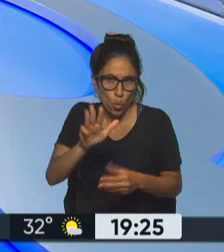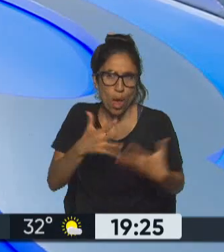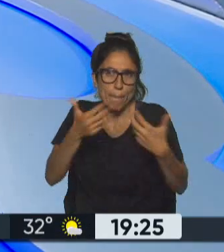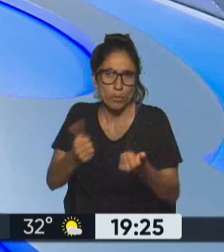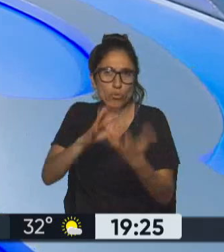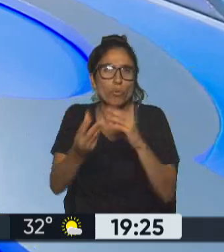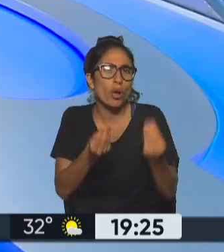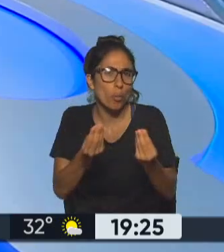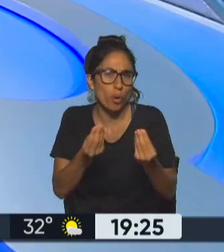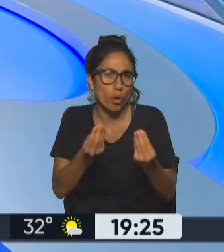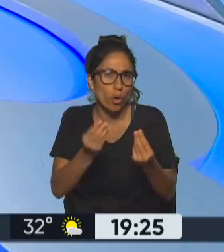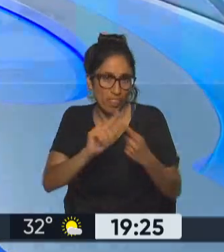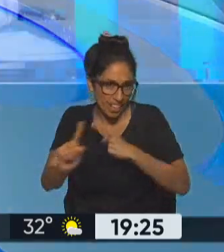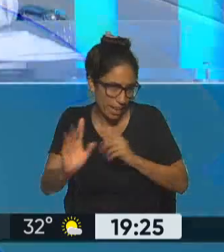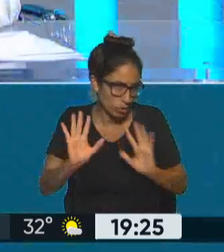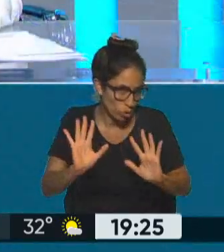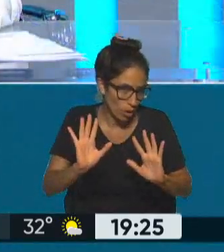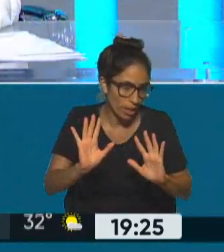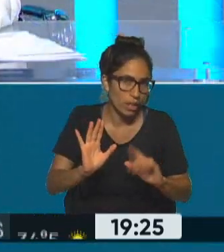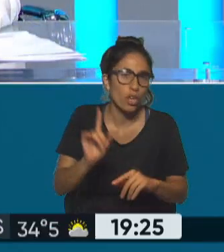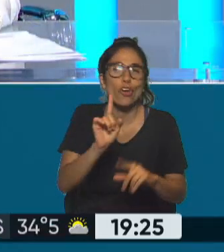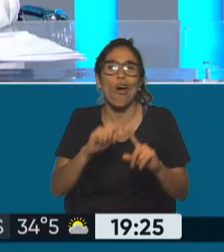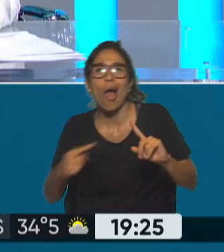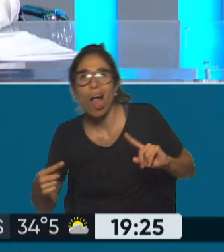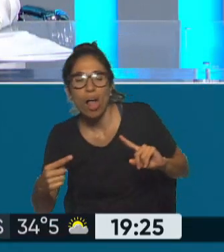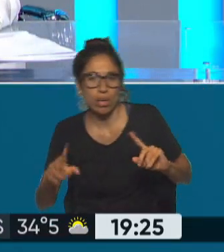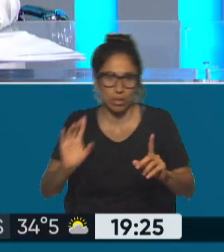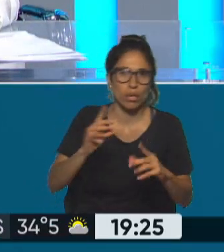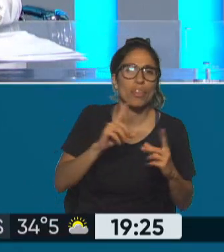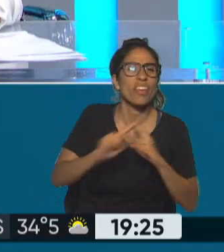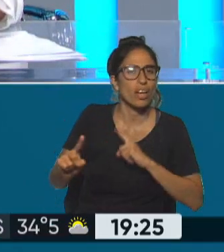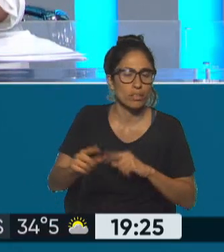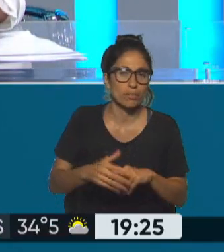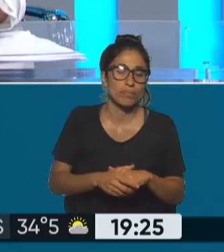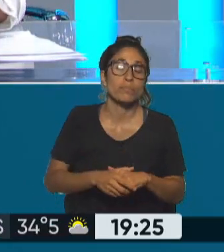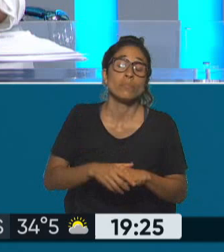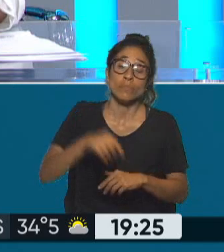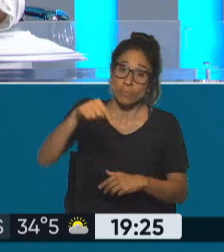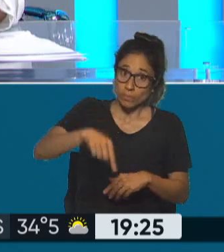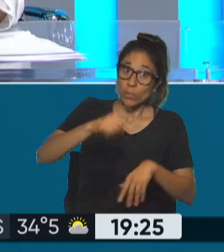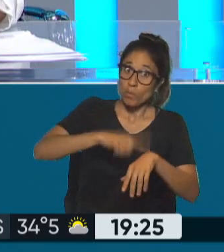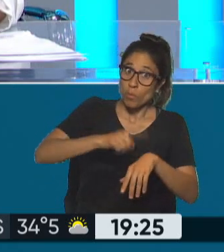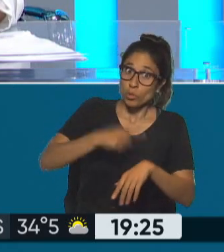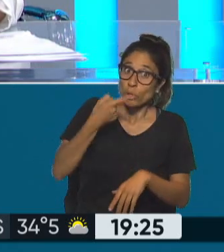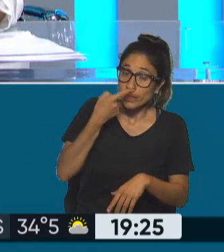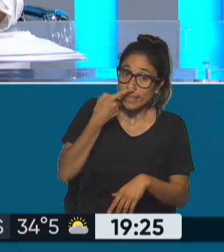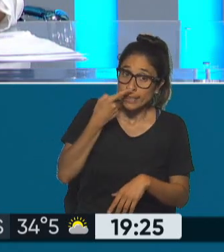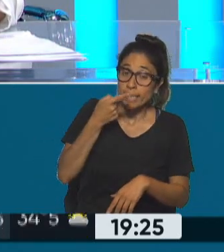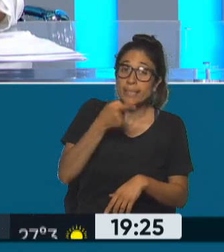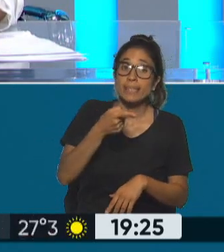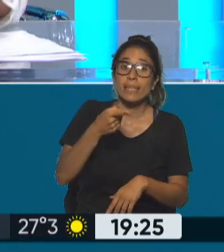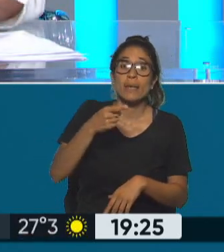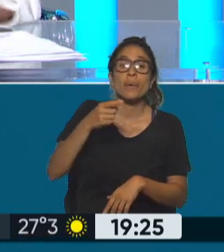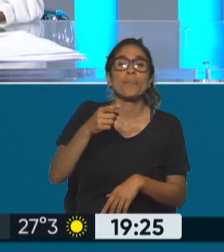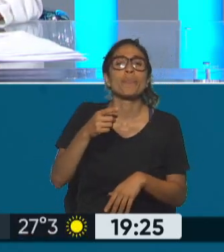OEA si mira Alejandro se da en un momento muy interesante de hecho con la llegada del canciller brasileño Mauro